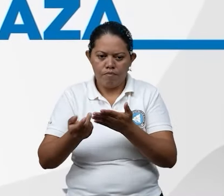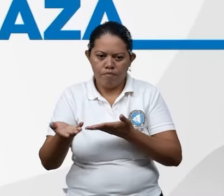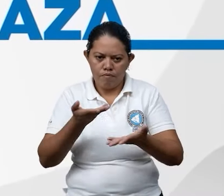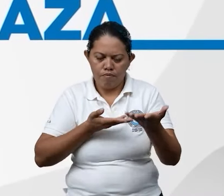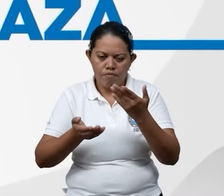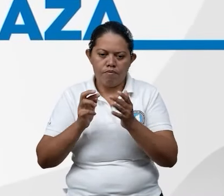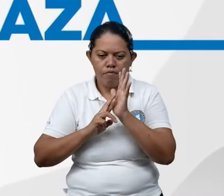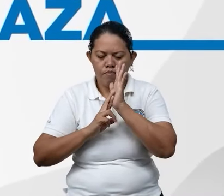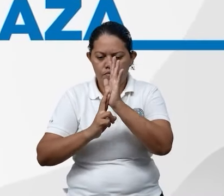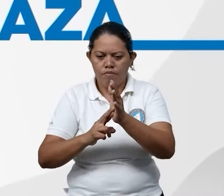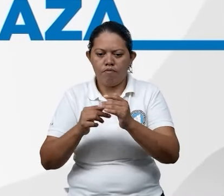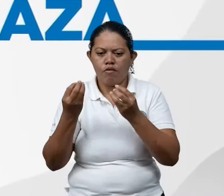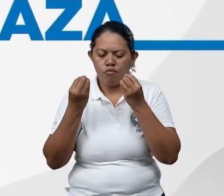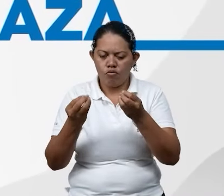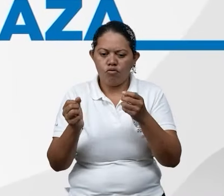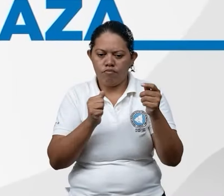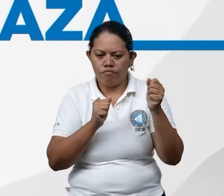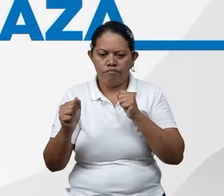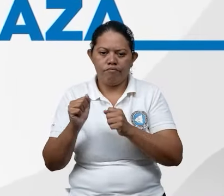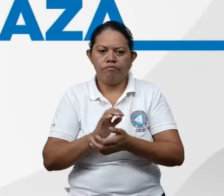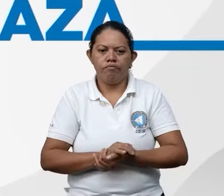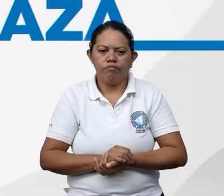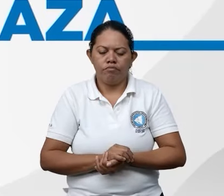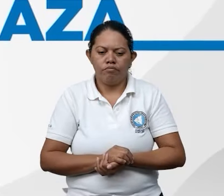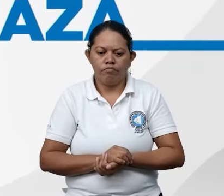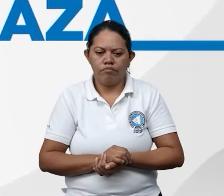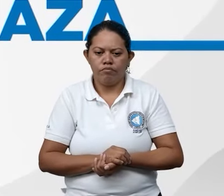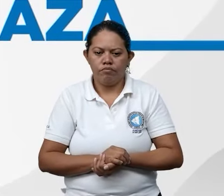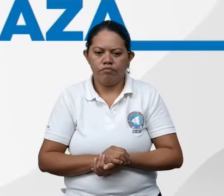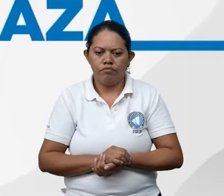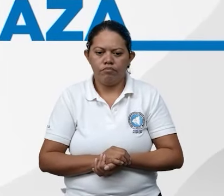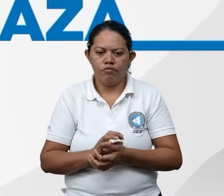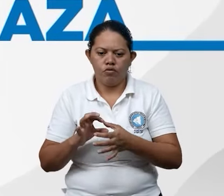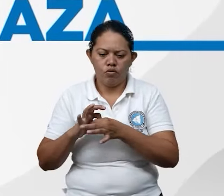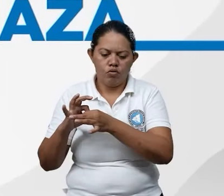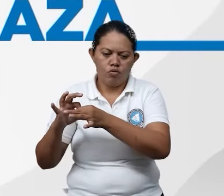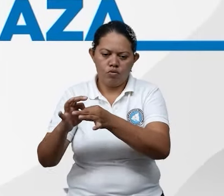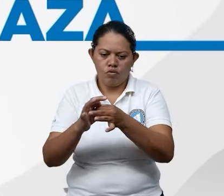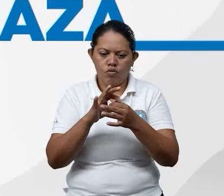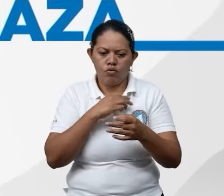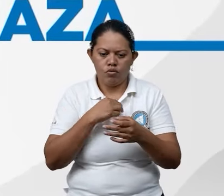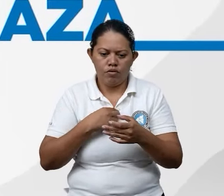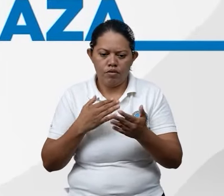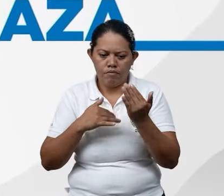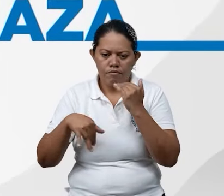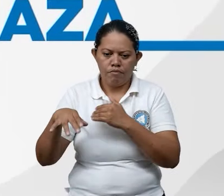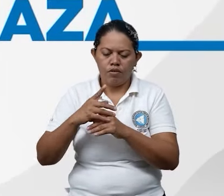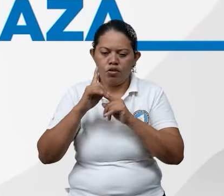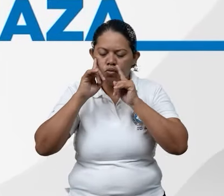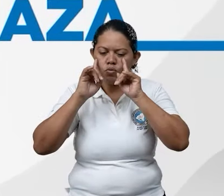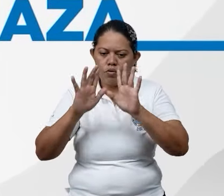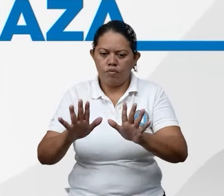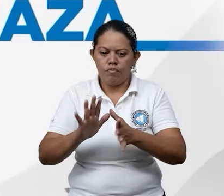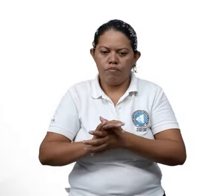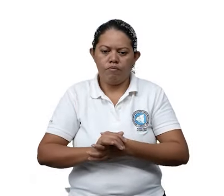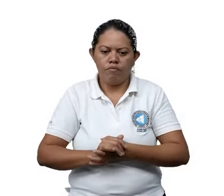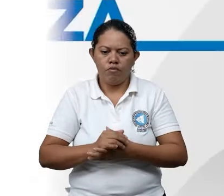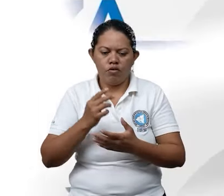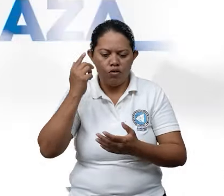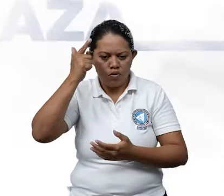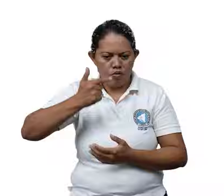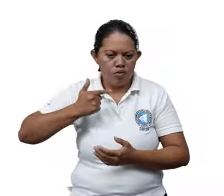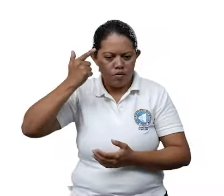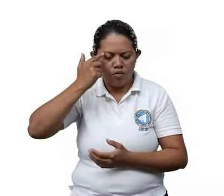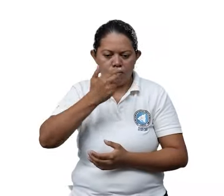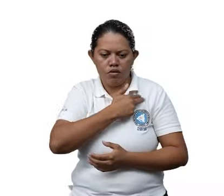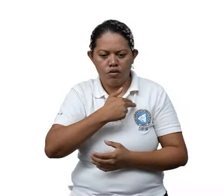comunitario de respuesta ante multiamenazas. Juntos procurando mayor seguridad Gobierno